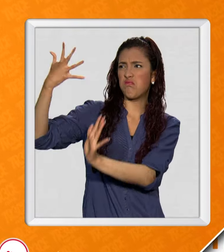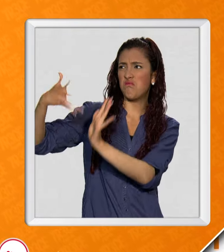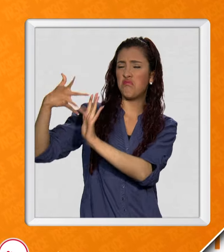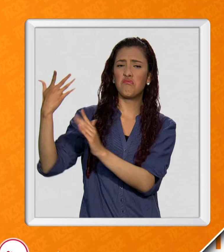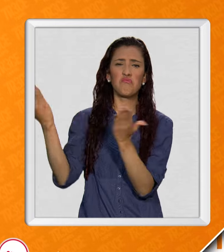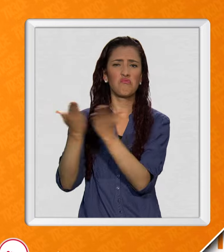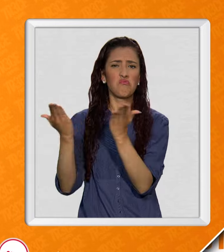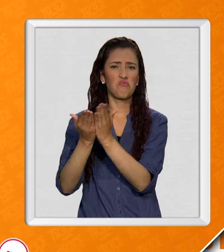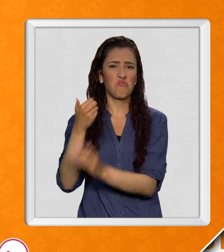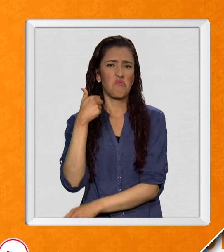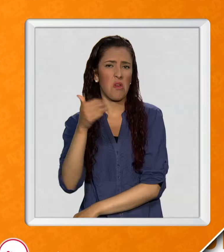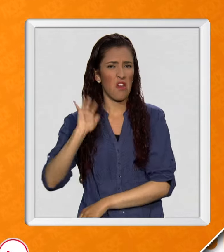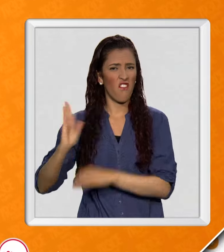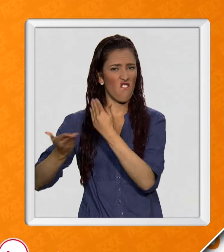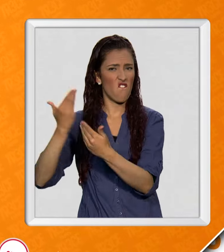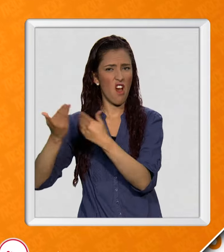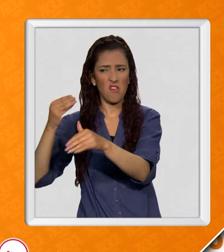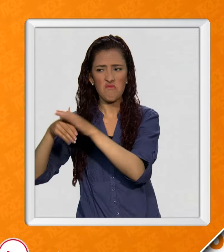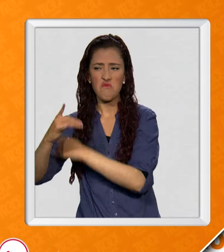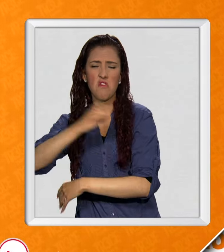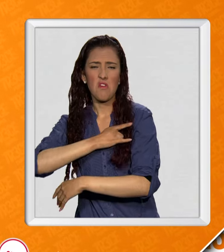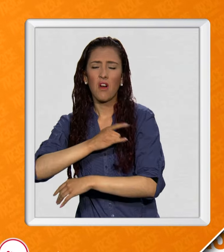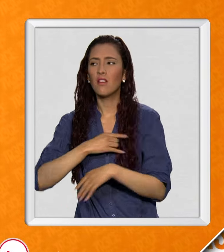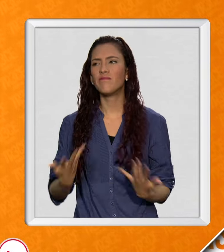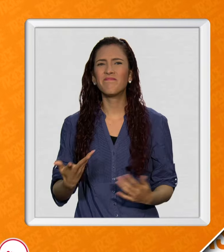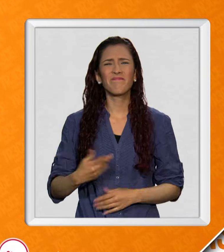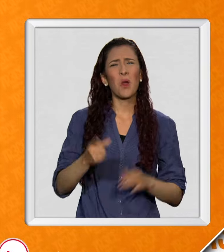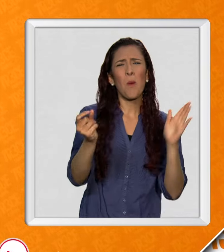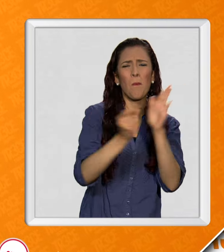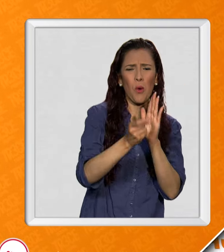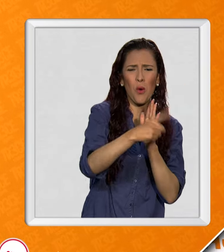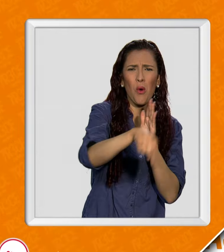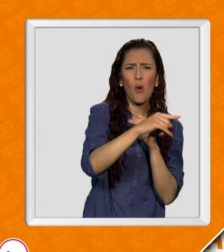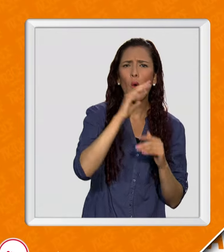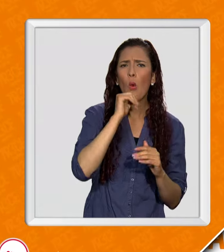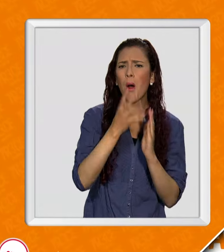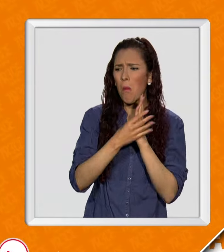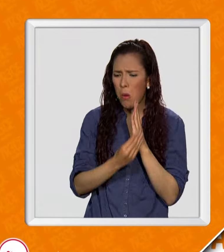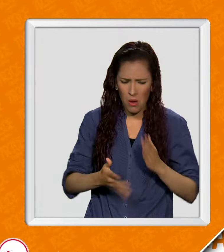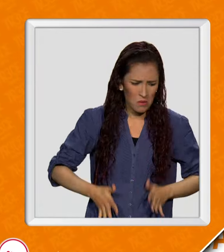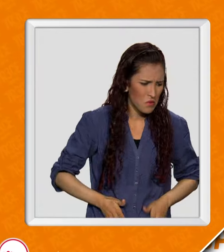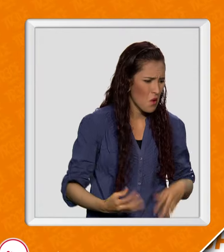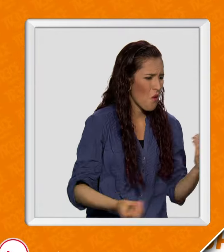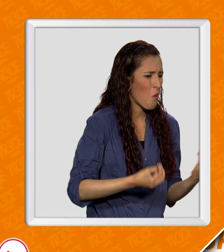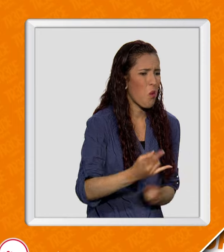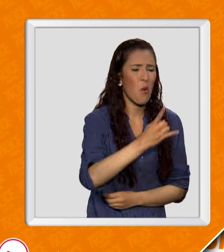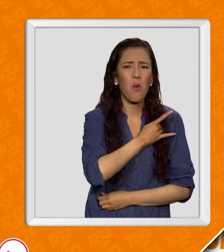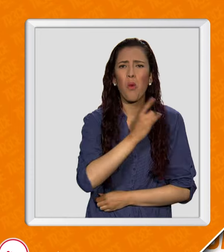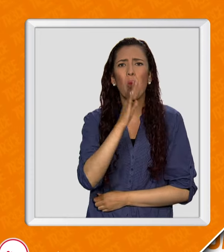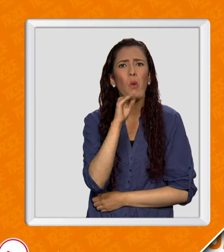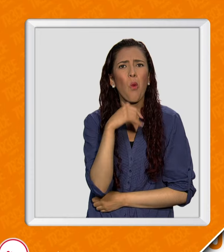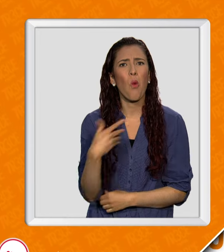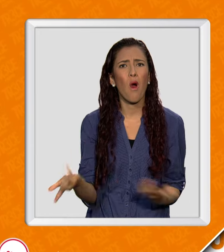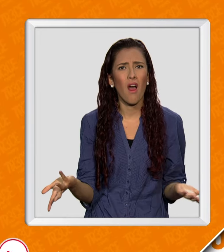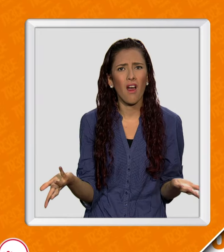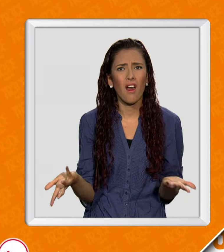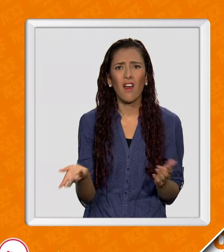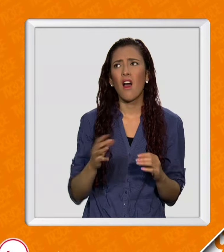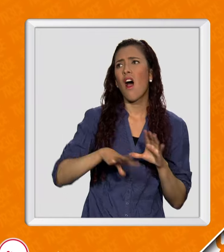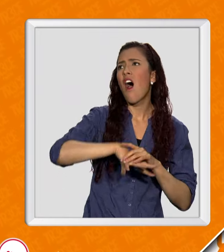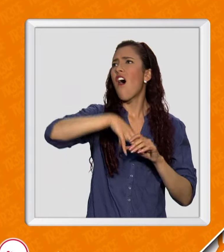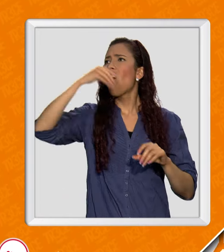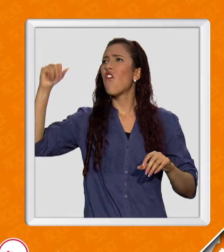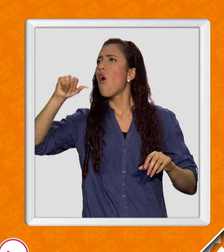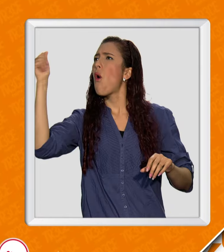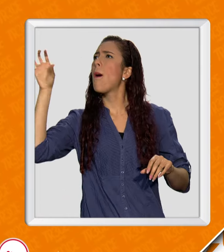todo lo que quieran, pero la gente normal y corriente como usted o como yo a veces tenemos que ver truncados nuestros sueños porque no tenemos plata para estudiar y mucho menos para estudiar